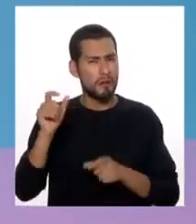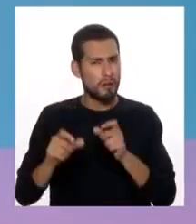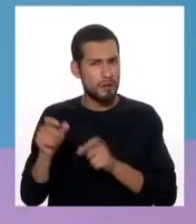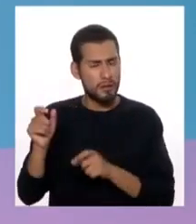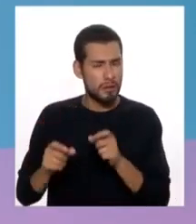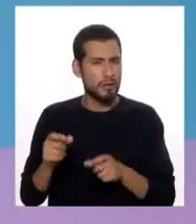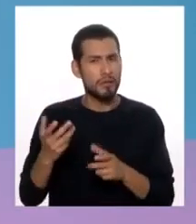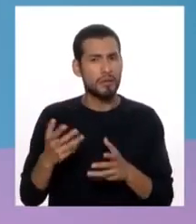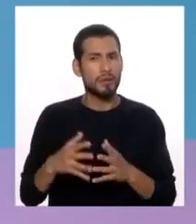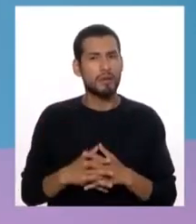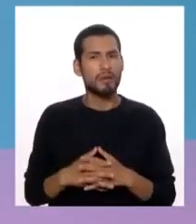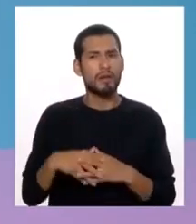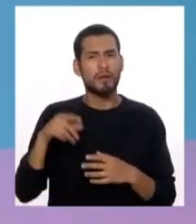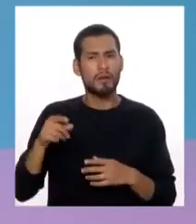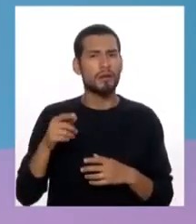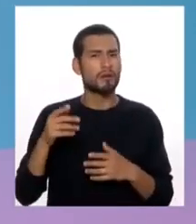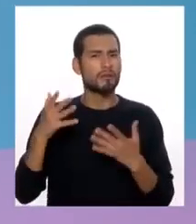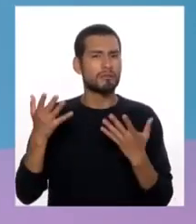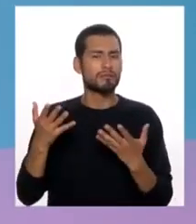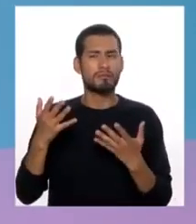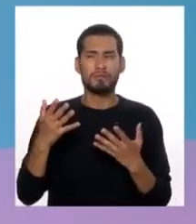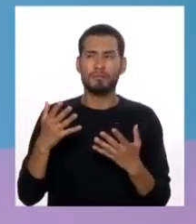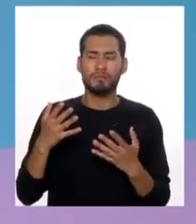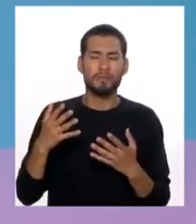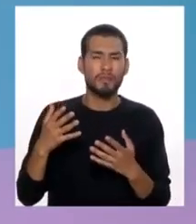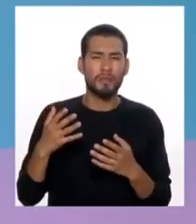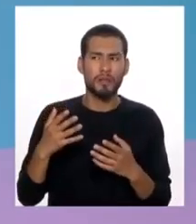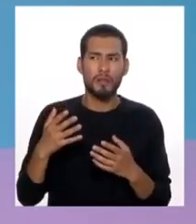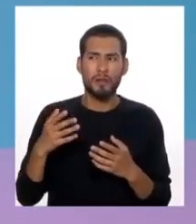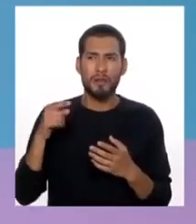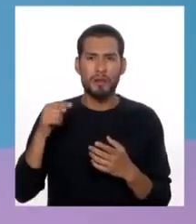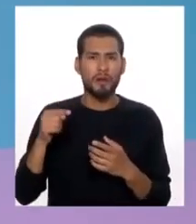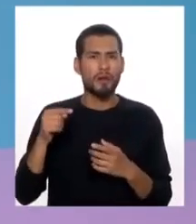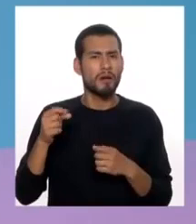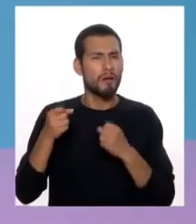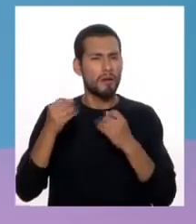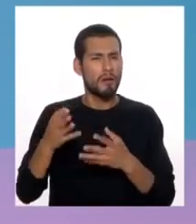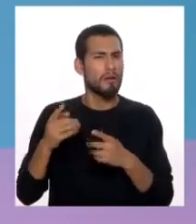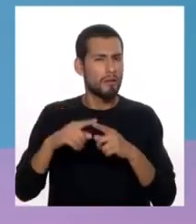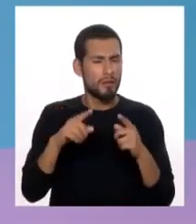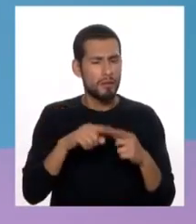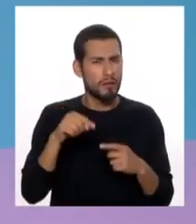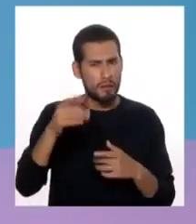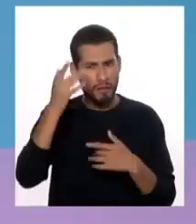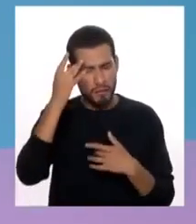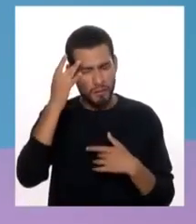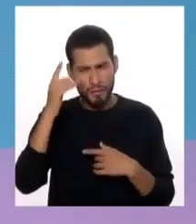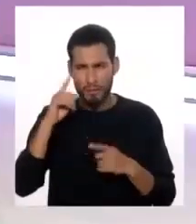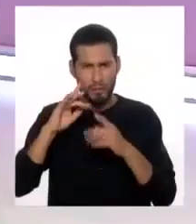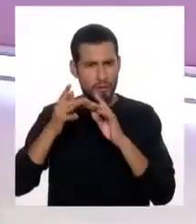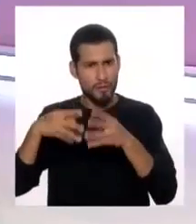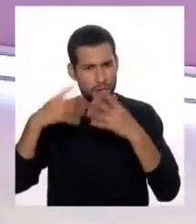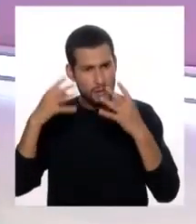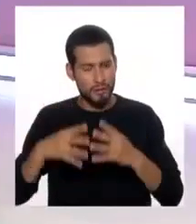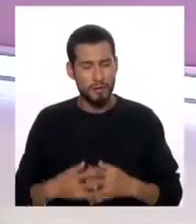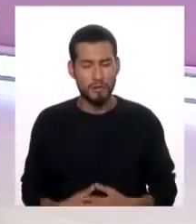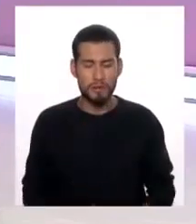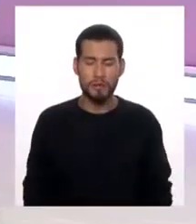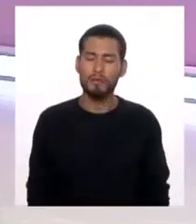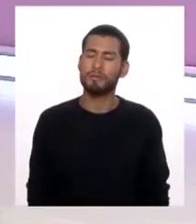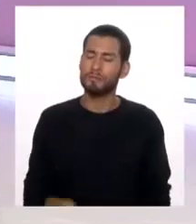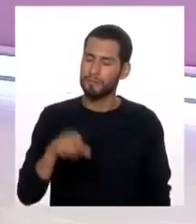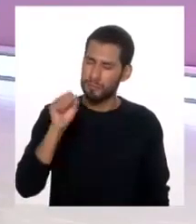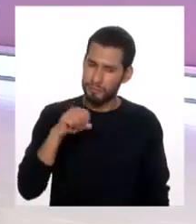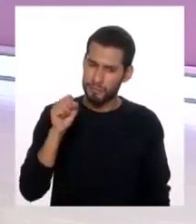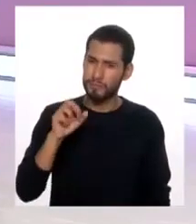que extremadamente ya están, piden la suelta a lo que están enfermas de los nervios. Sí, Rosaura, te